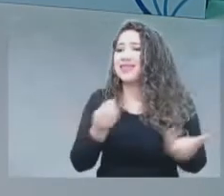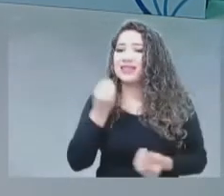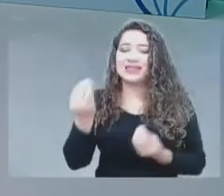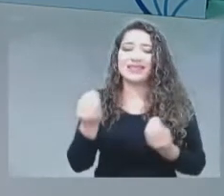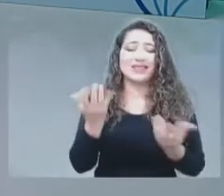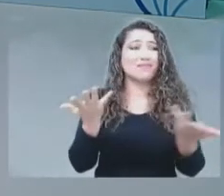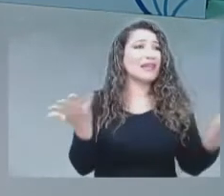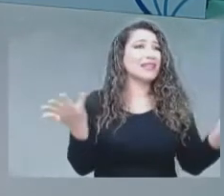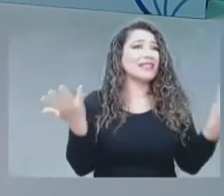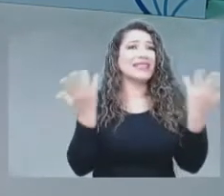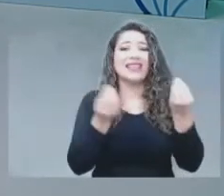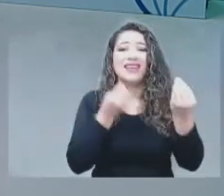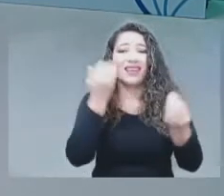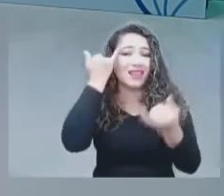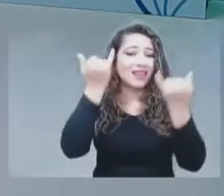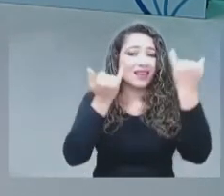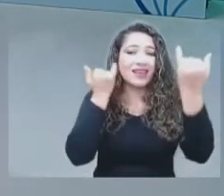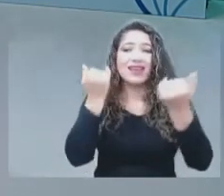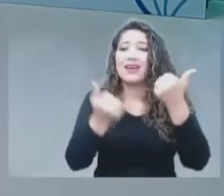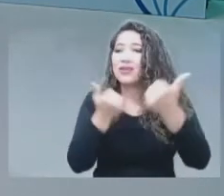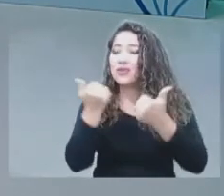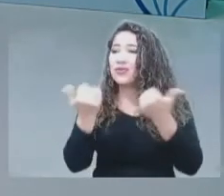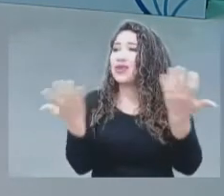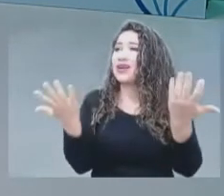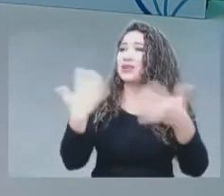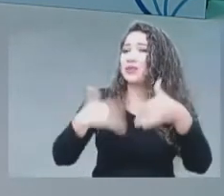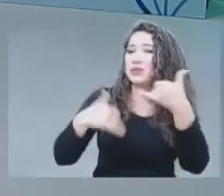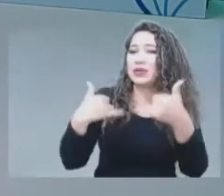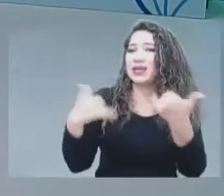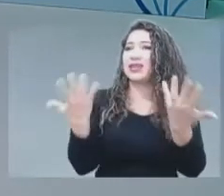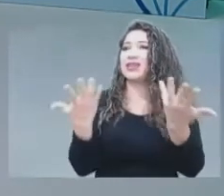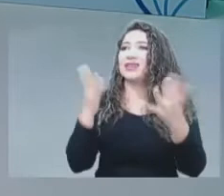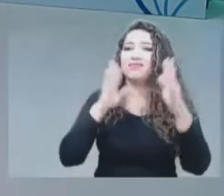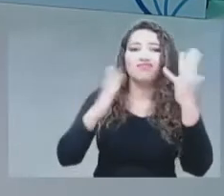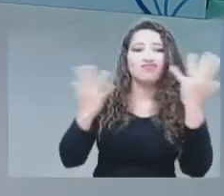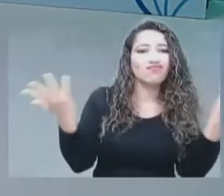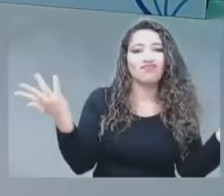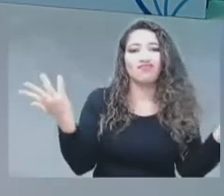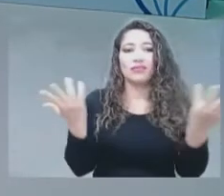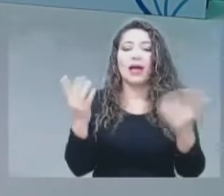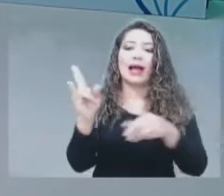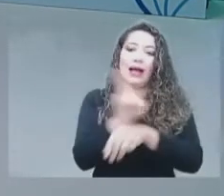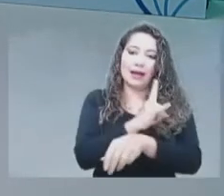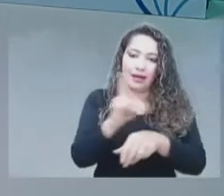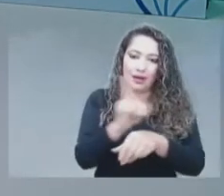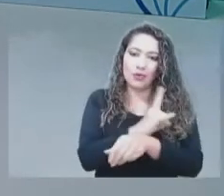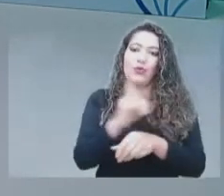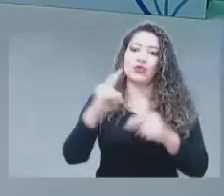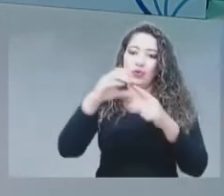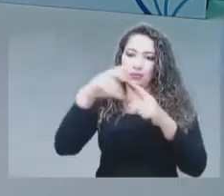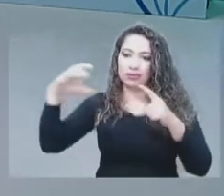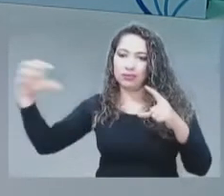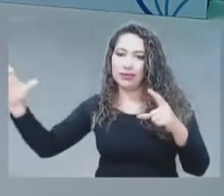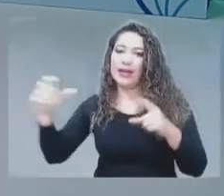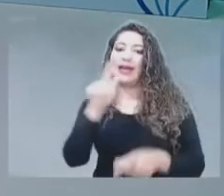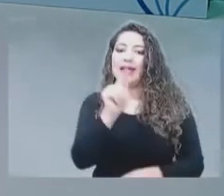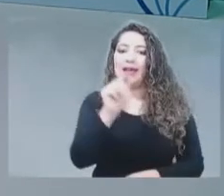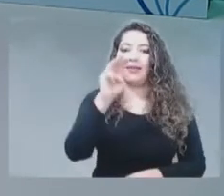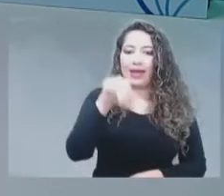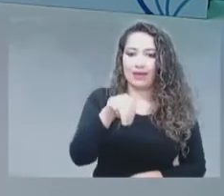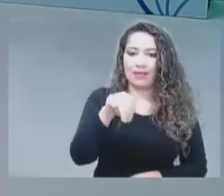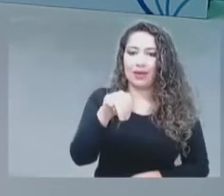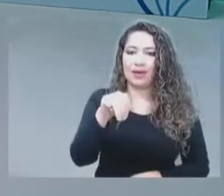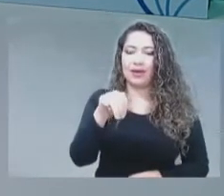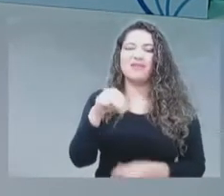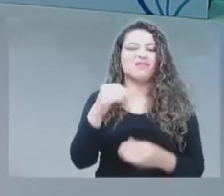Se estableció el uso de espectro en la banda de FM que se habilitó para la